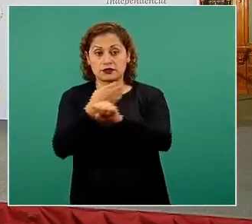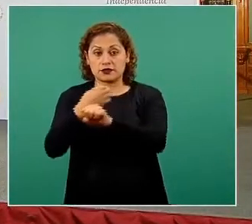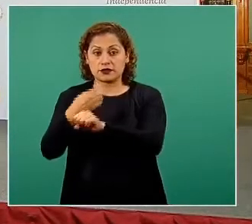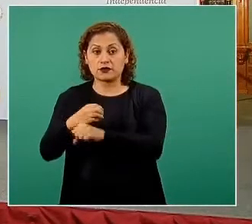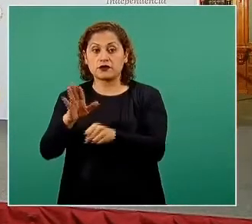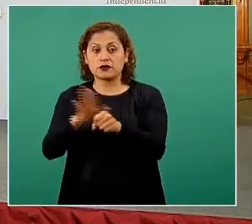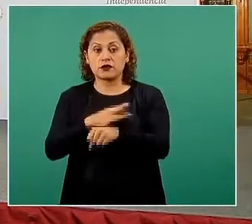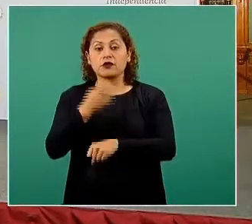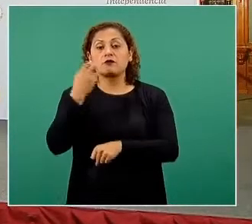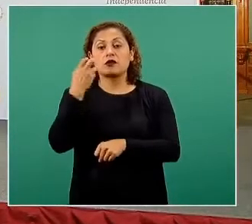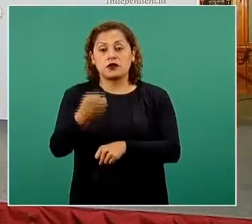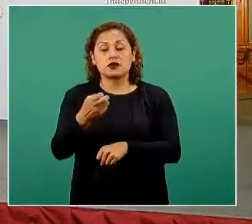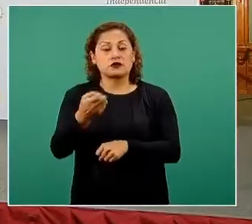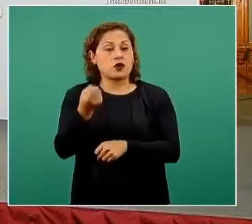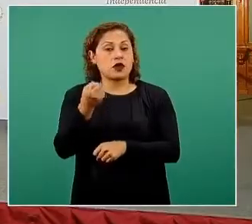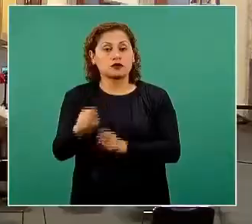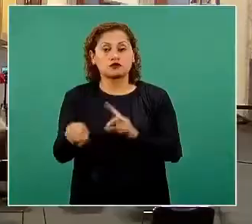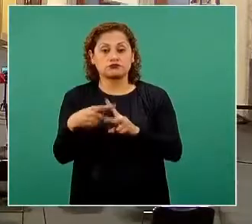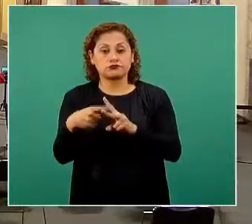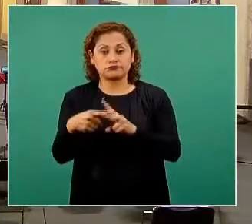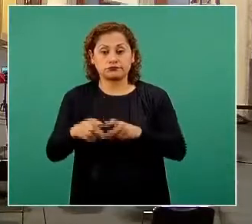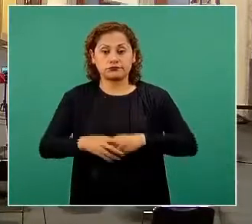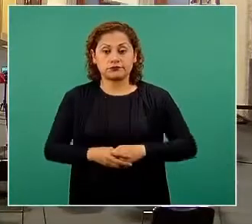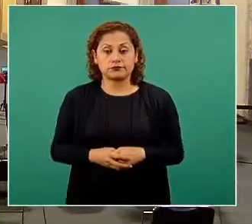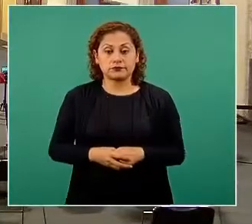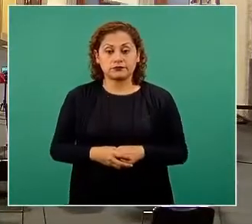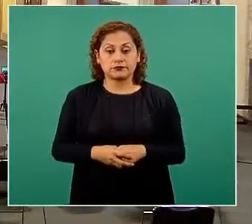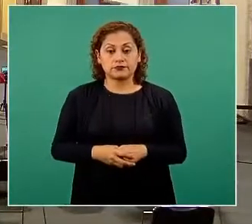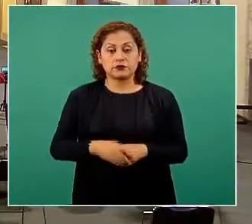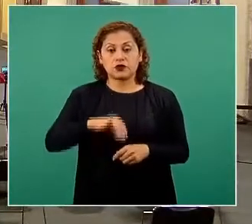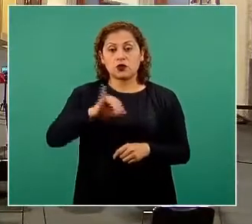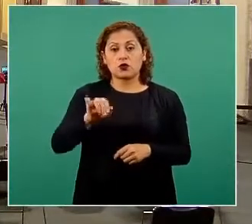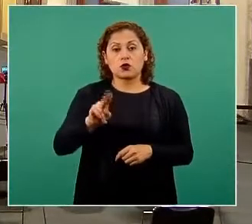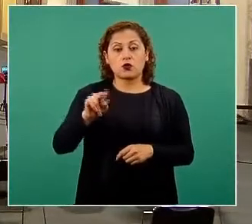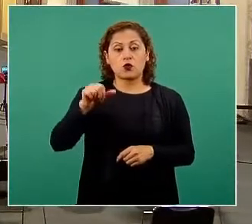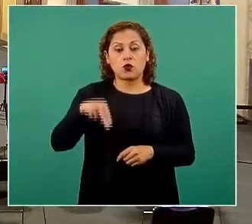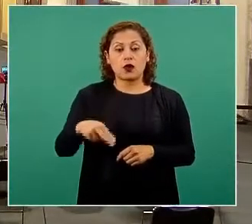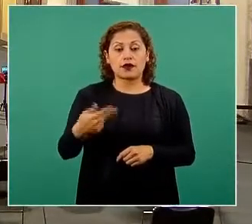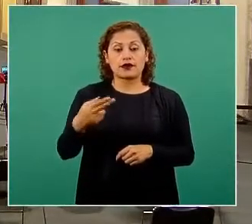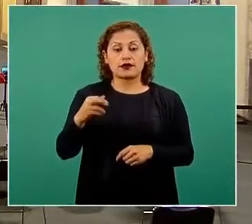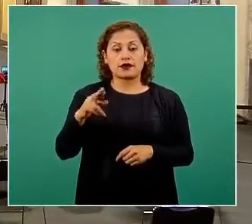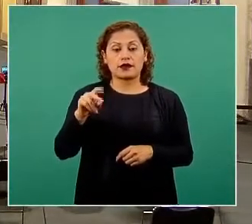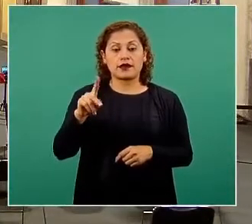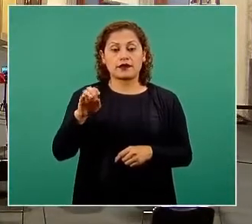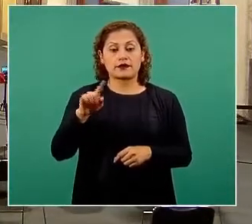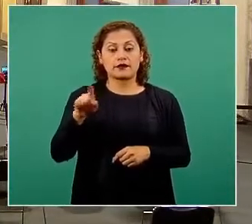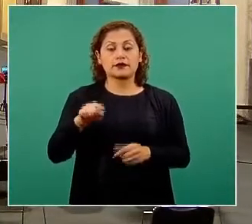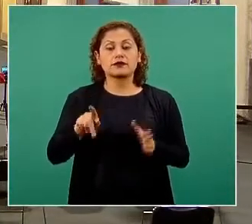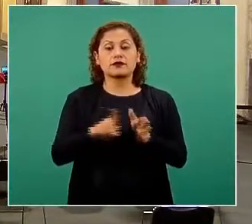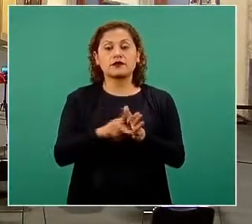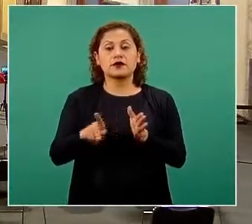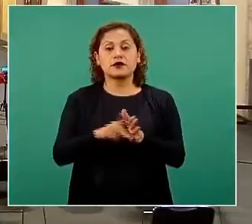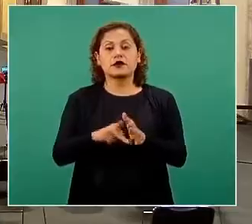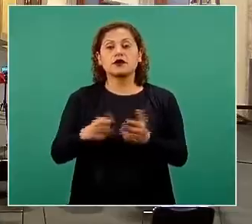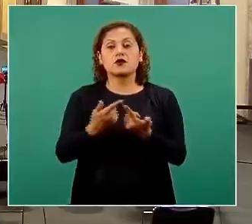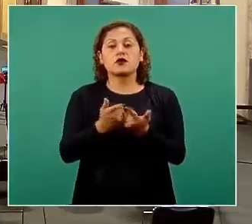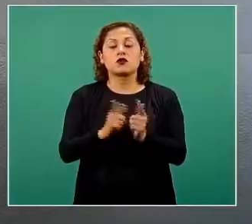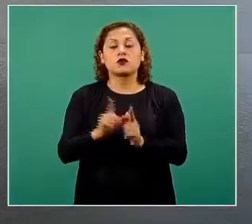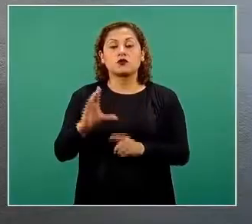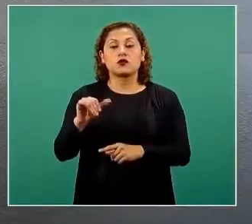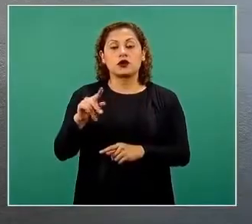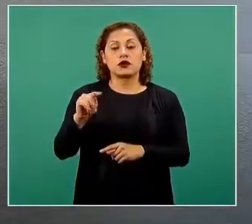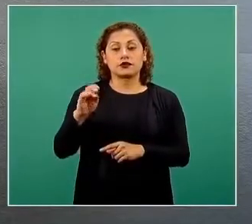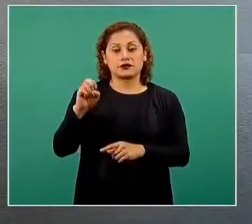indicadores para cada una de ellas gracias Juan Hernández periódico Cantón grupo Cantón periódico